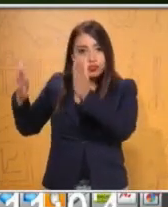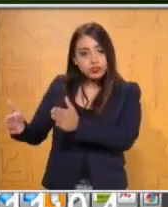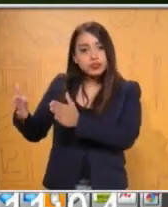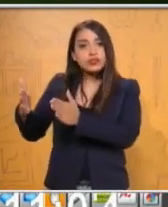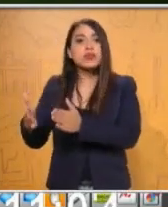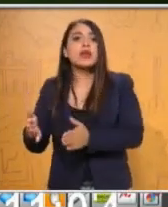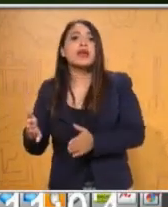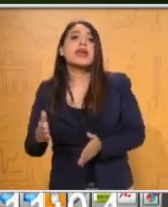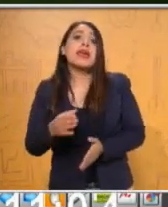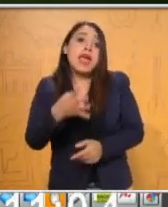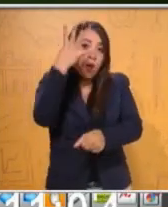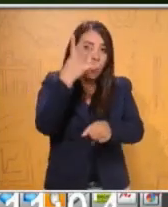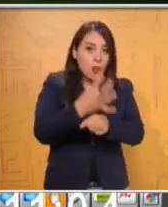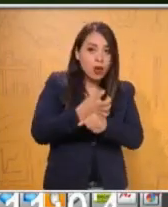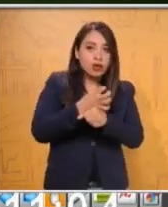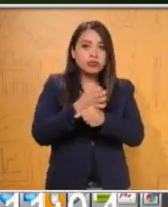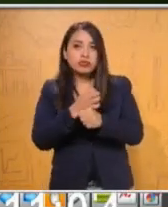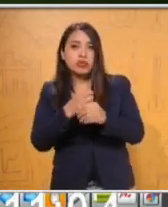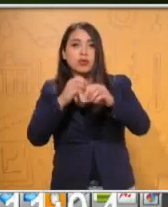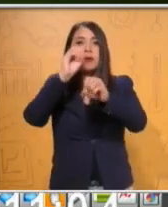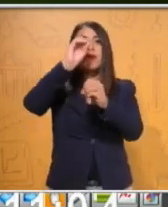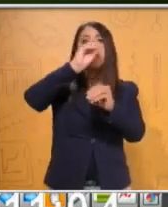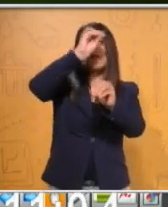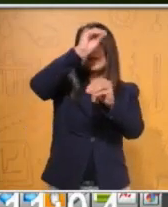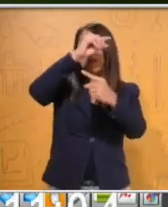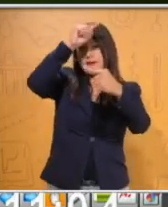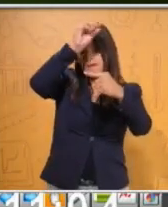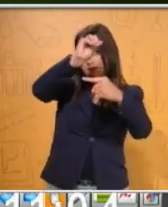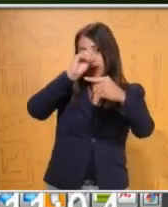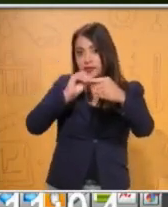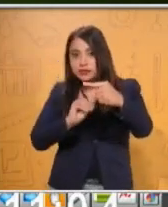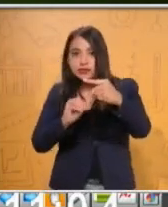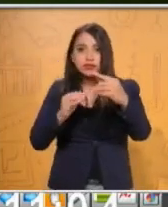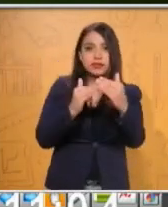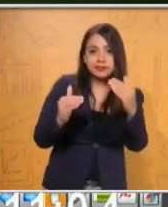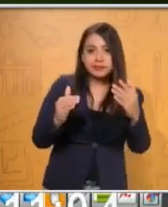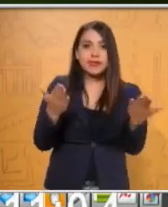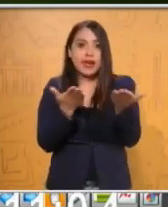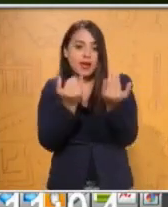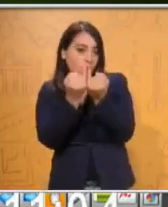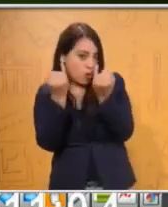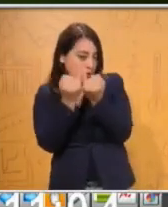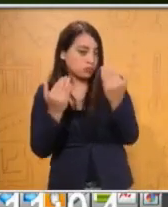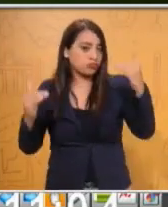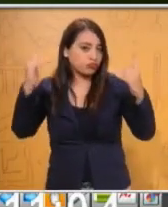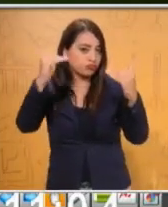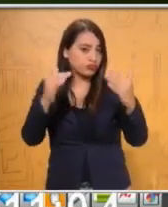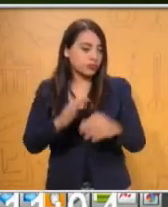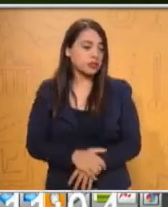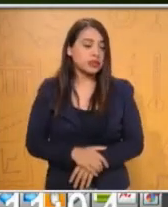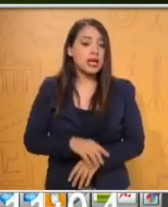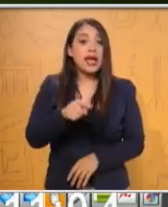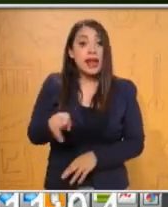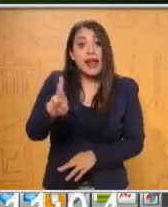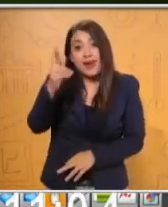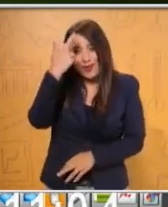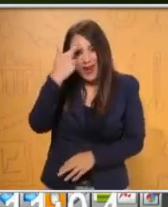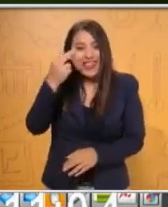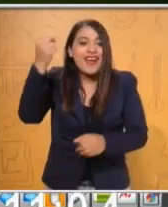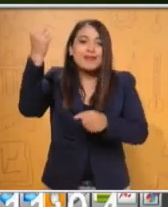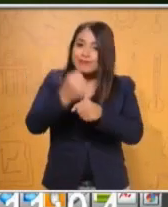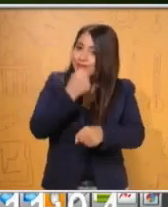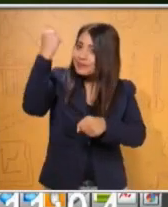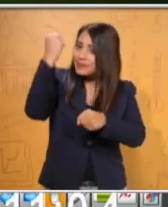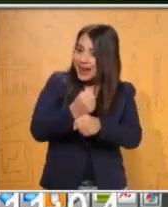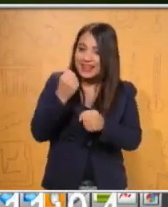fracciones equivalentes. Recuerda que el día de hoy solamente es un repaso de lo que se ha abordado en el transcurso de estos días. Vamos a